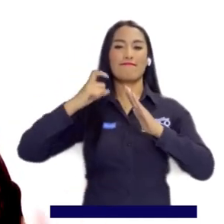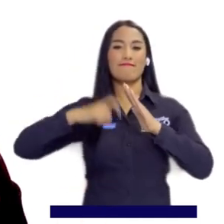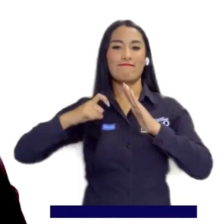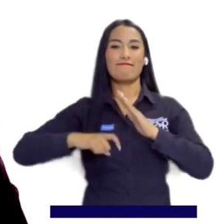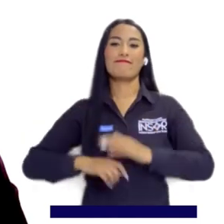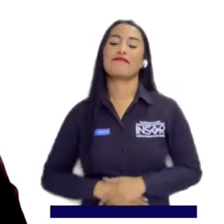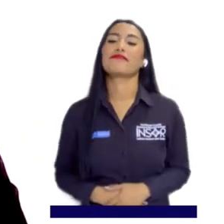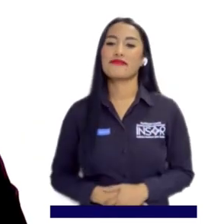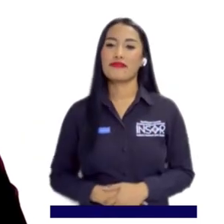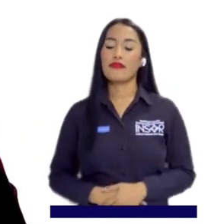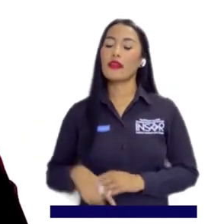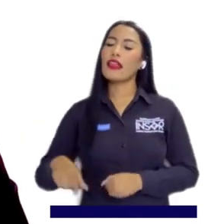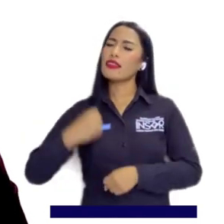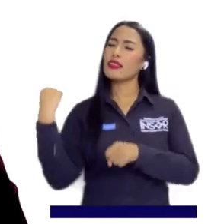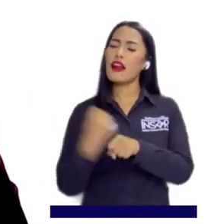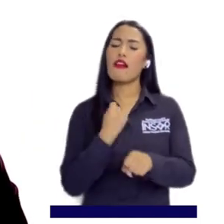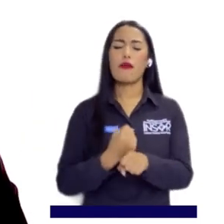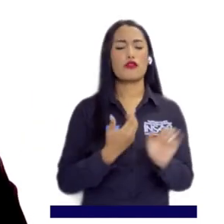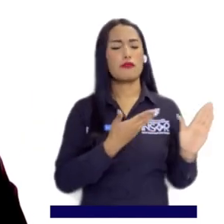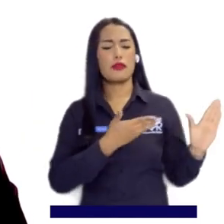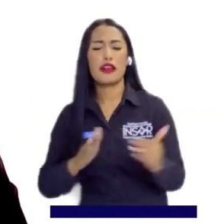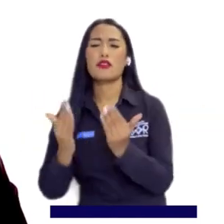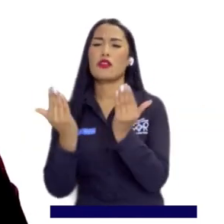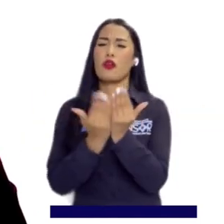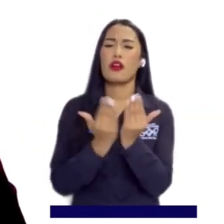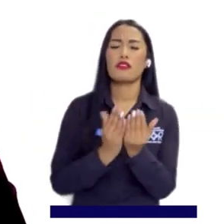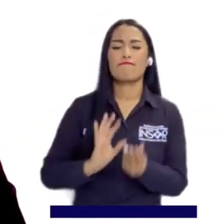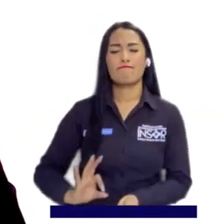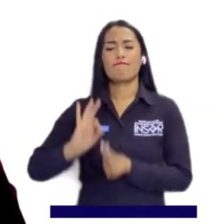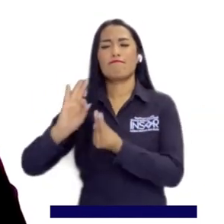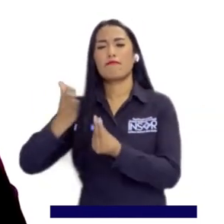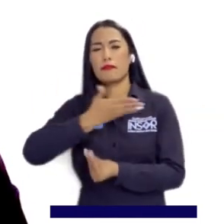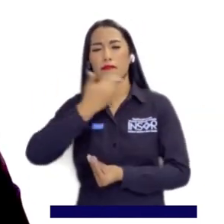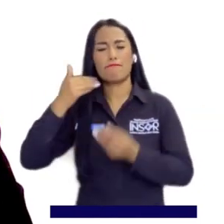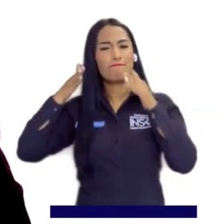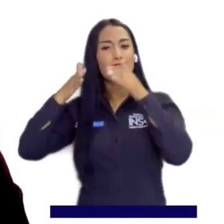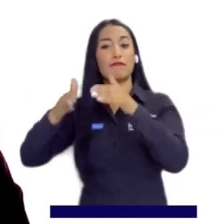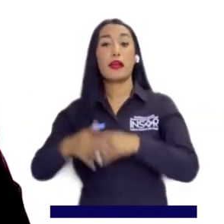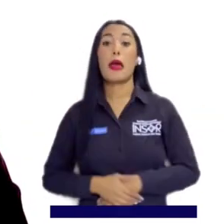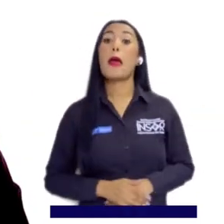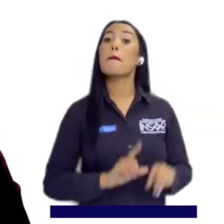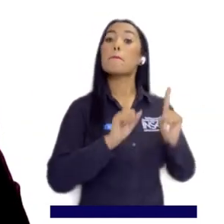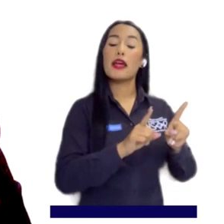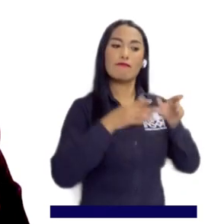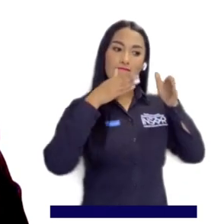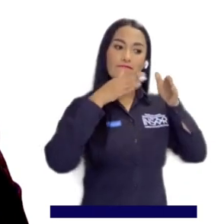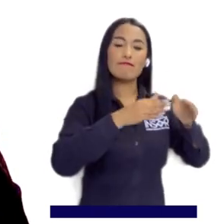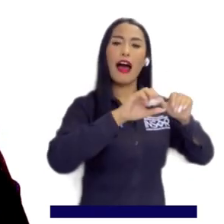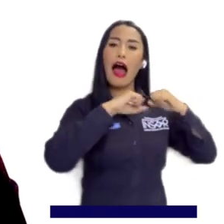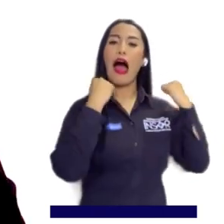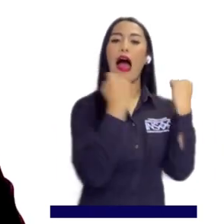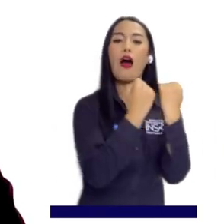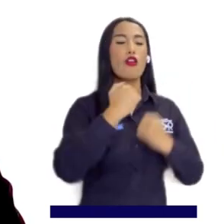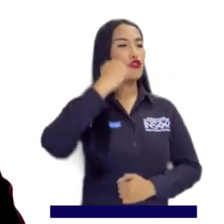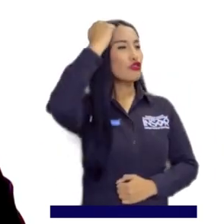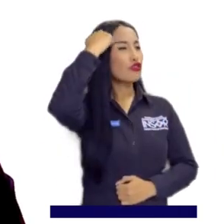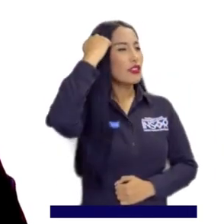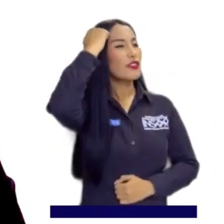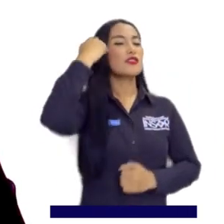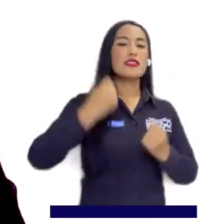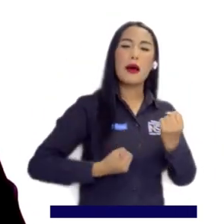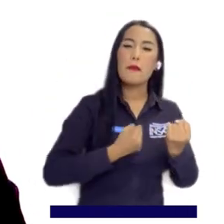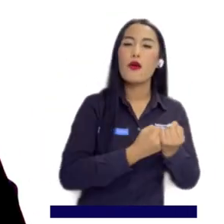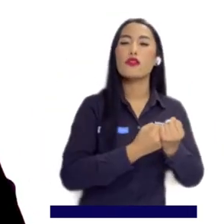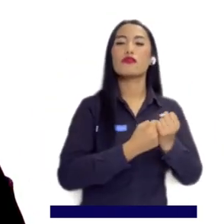trabajamos todas las herramientas de planeación educativa y de mejoramiento de calidad, pero sobre todo trabajamos en aula con los docentes,